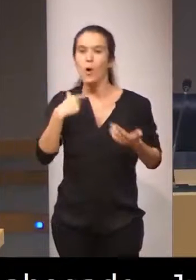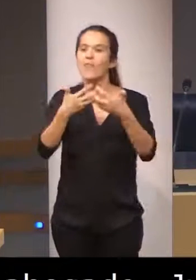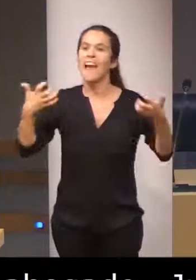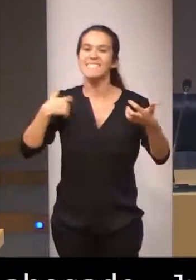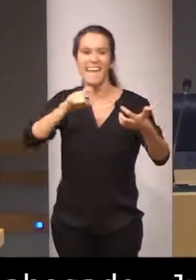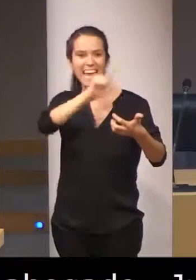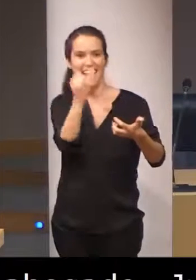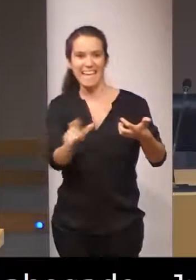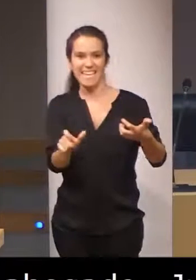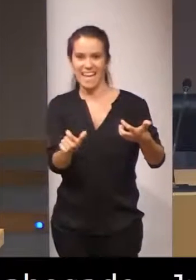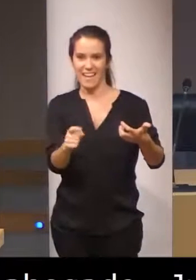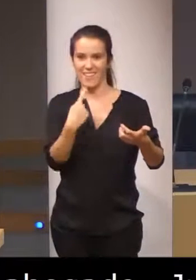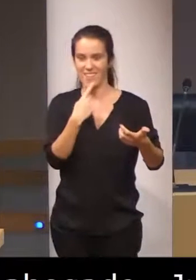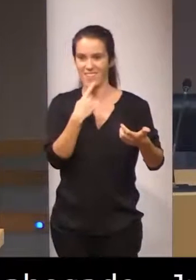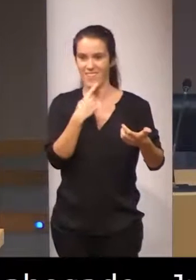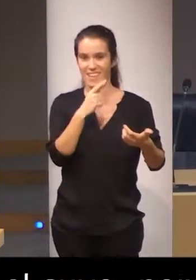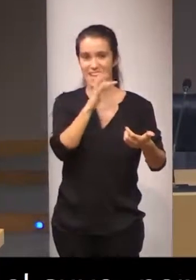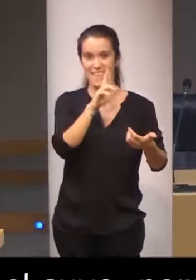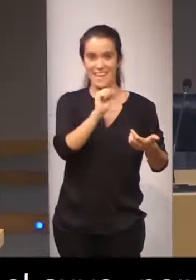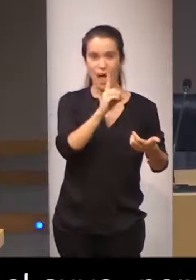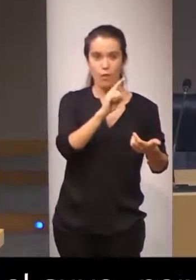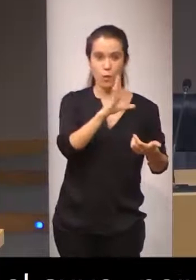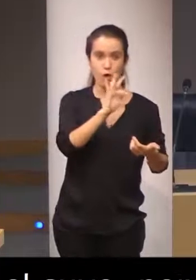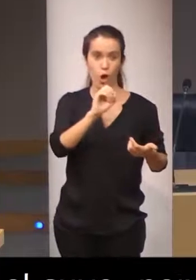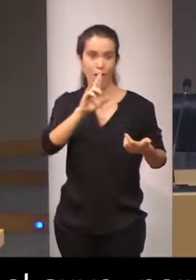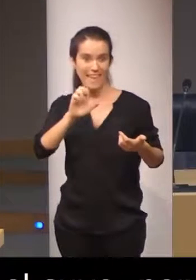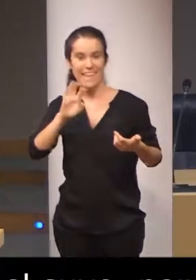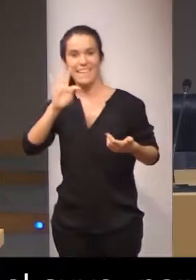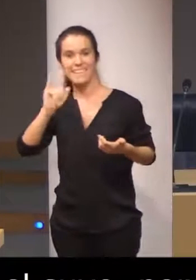de traductor e traditori, traductor traidor.